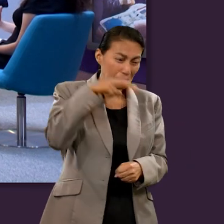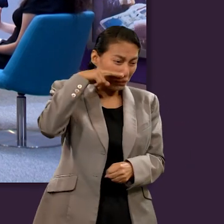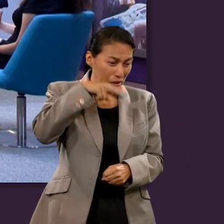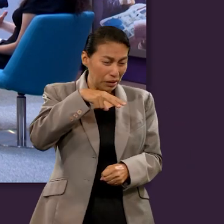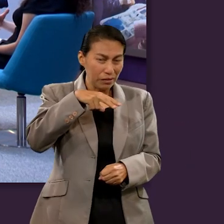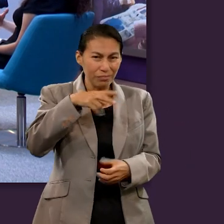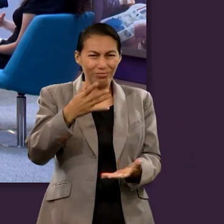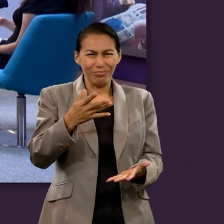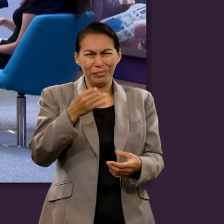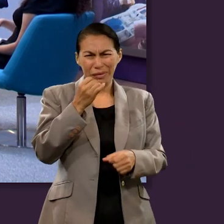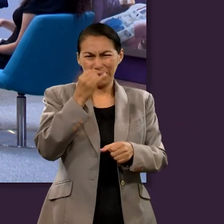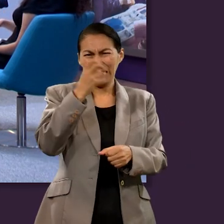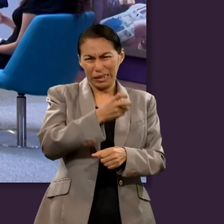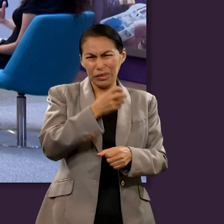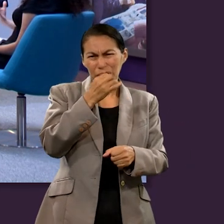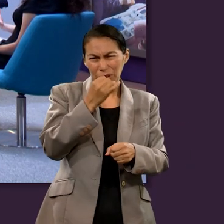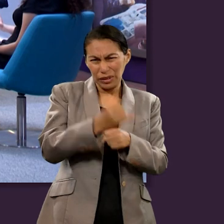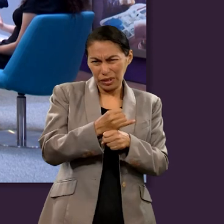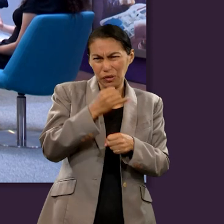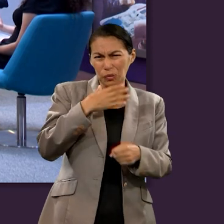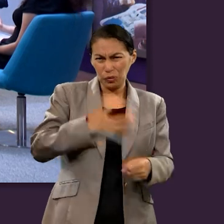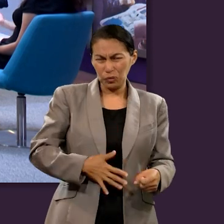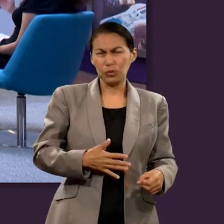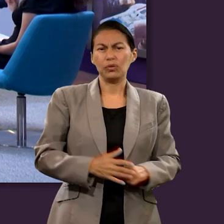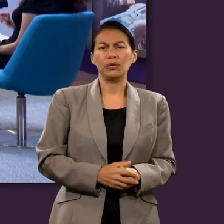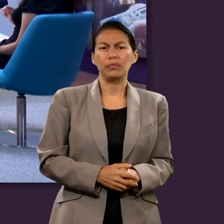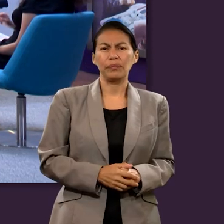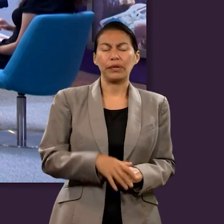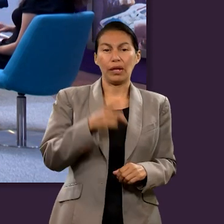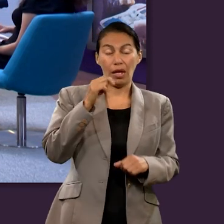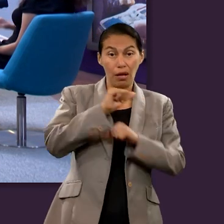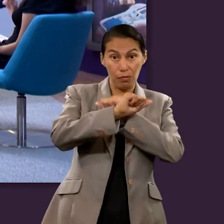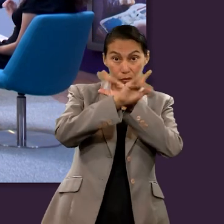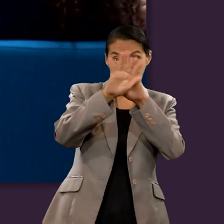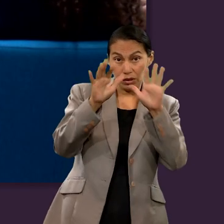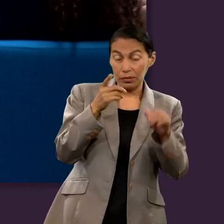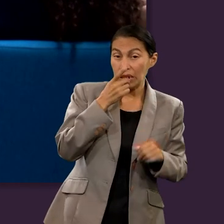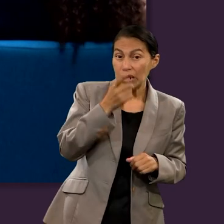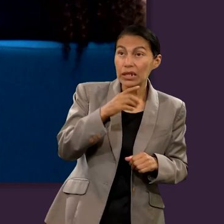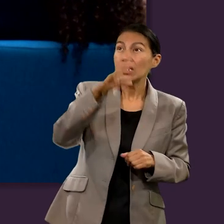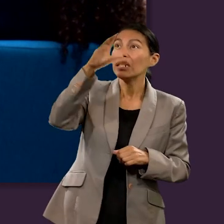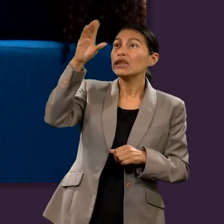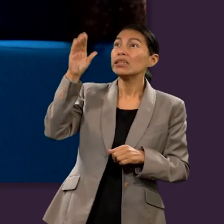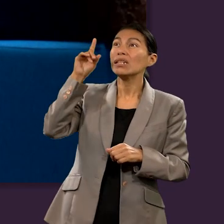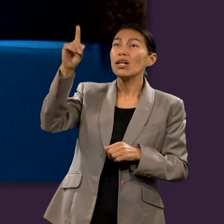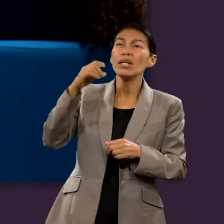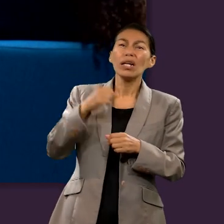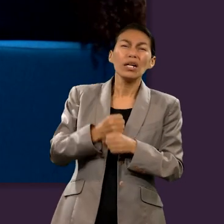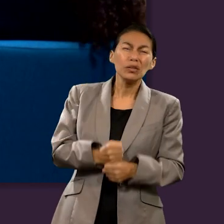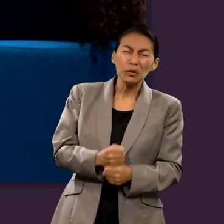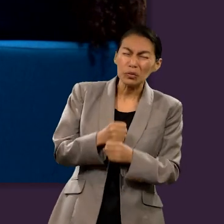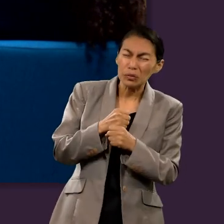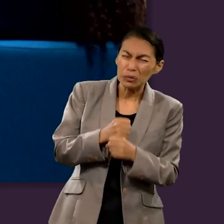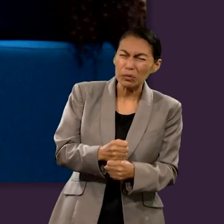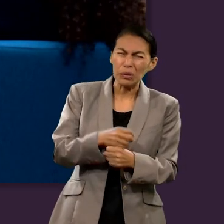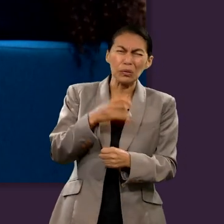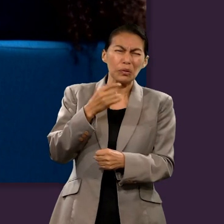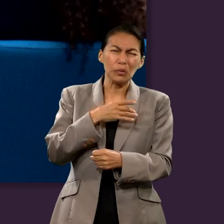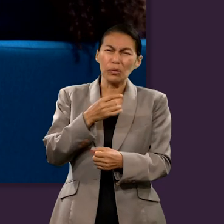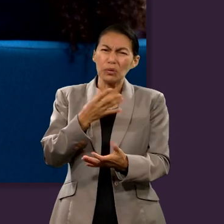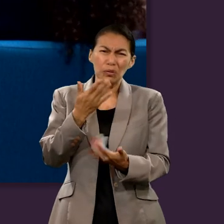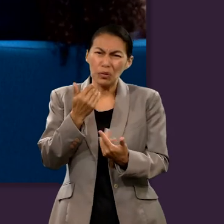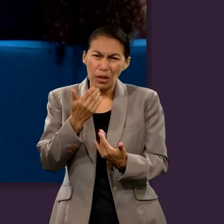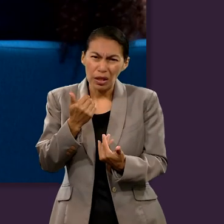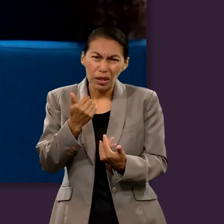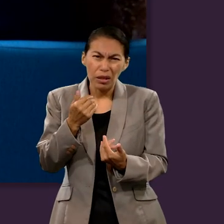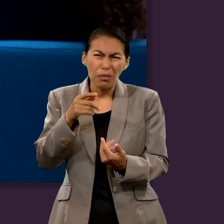torturados infinitamente y sería algo injusto. E incluso Apocalipsis 21.4 nos comparte la esperanza de que en